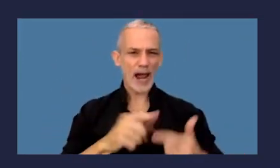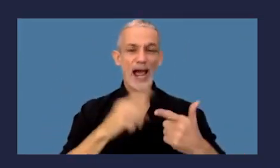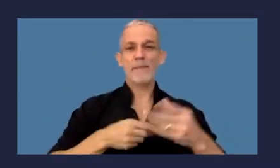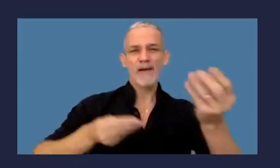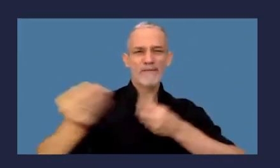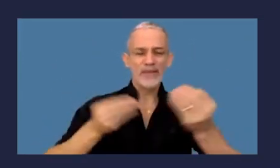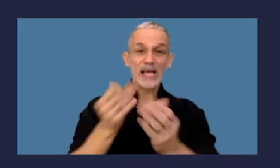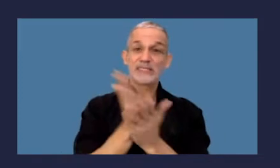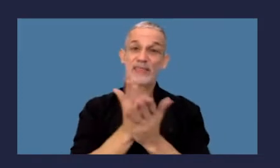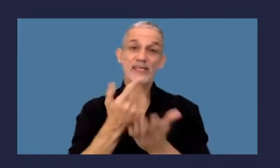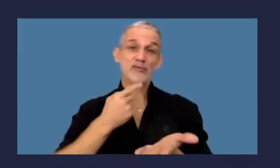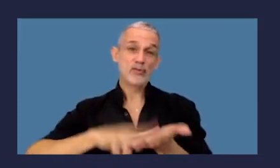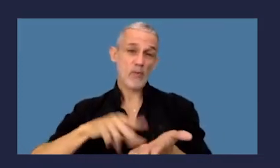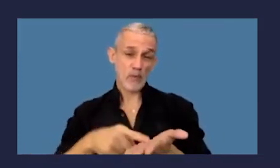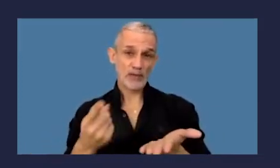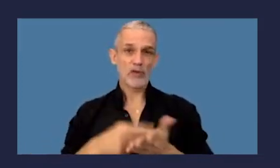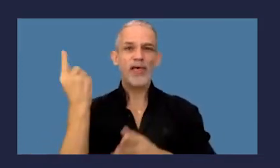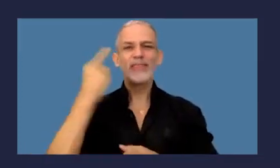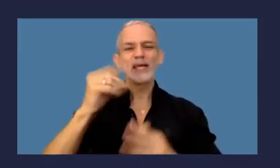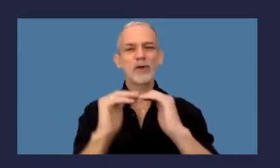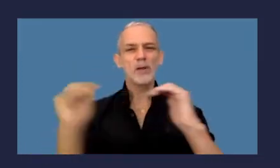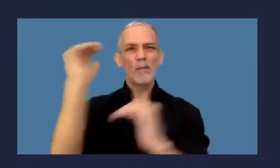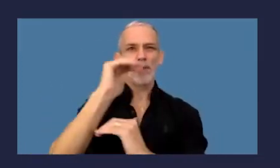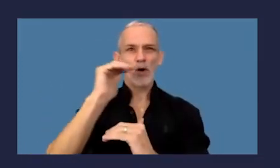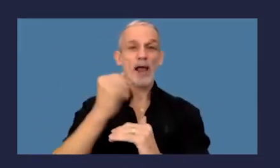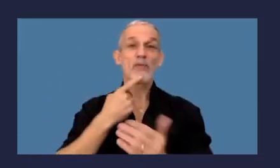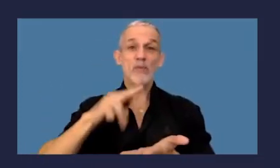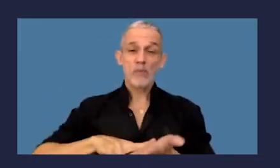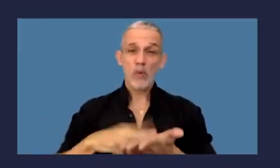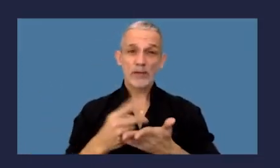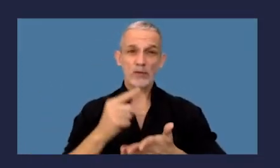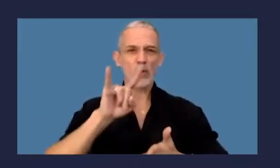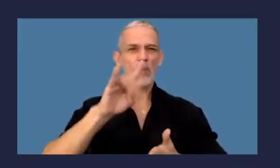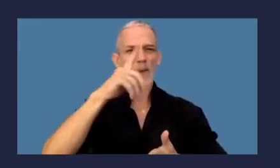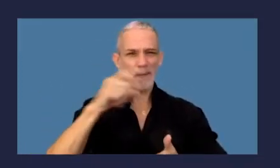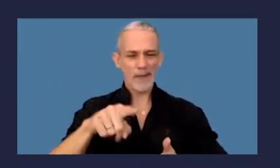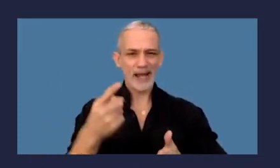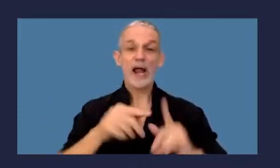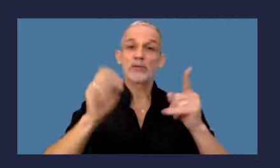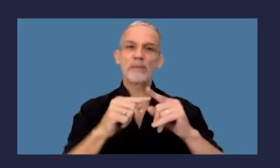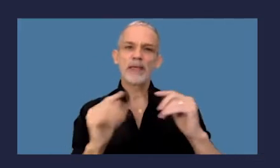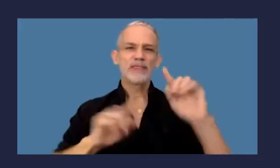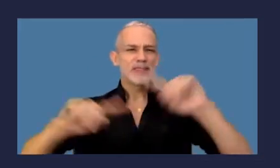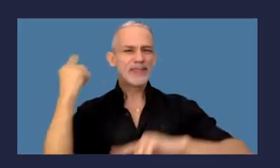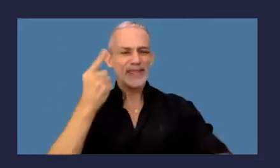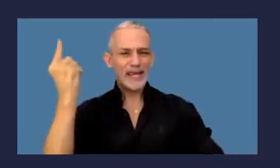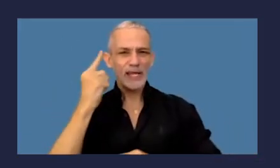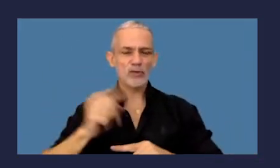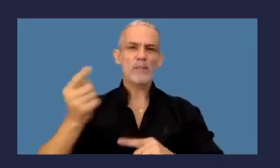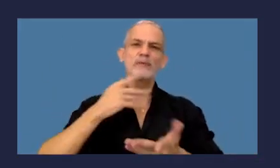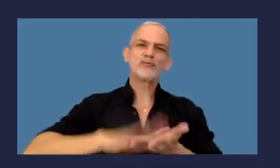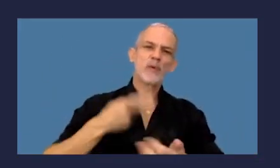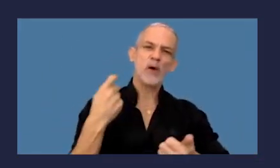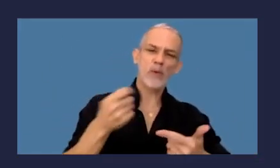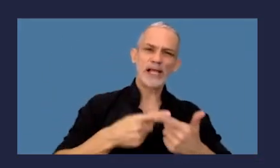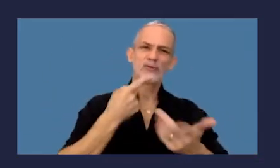finanzas y derechos tributarios, es directora de posgrado en impuestos, en la UB, directora de posgrado de procedimiento tributario previsional y régimen